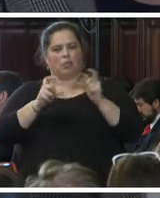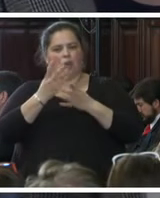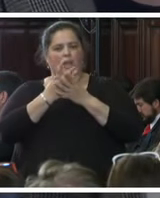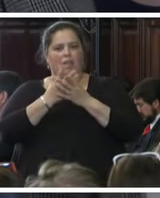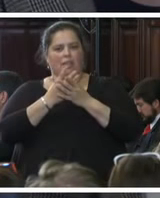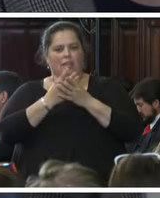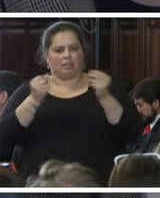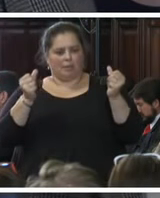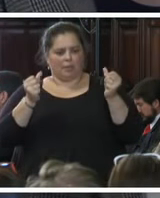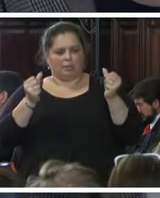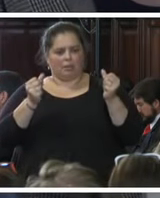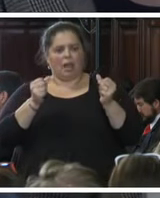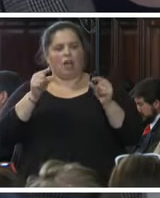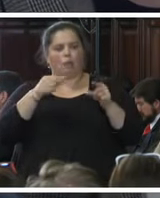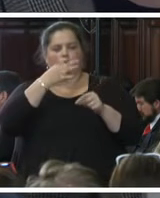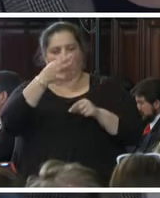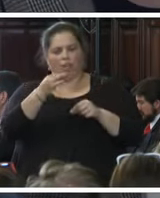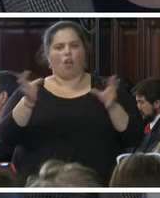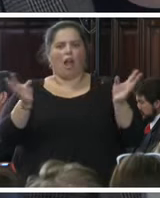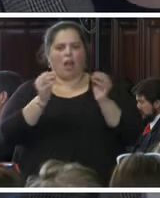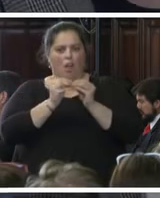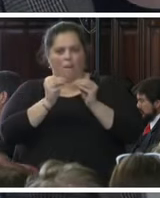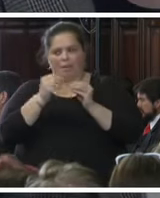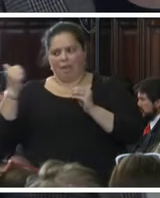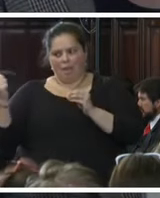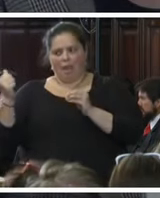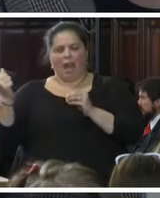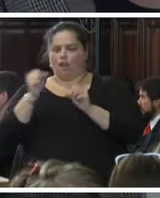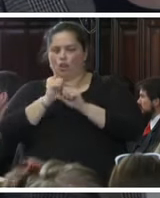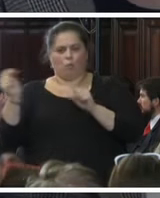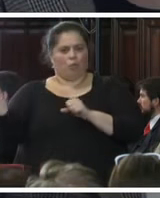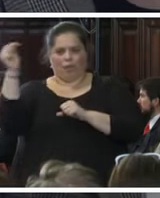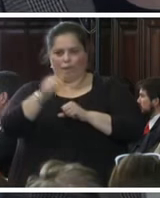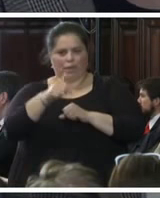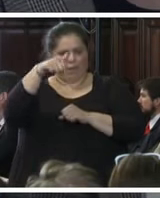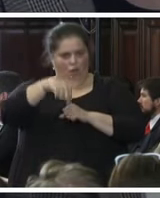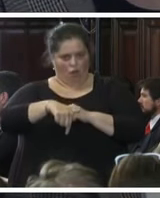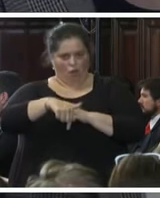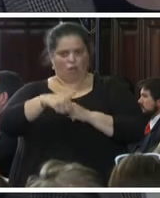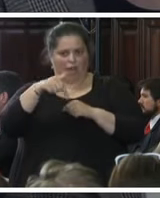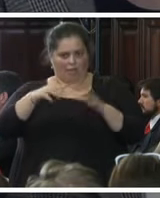compañera, no han podido estar presentes en el día de hoy